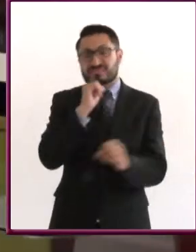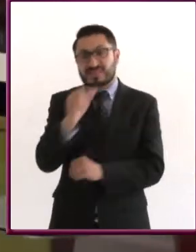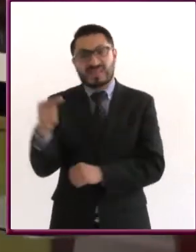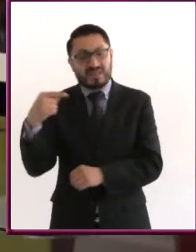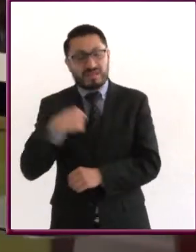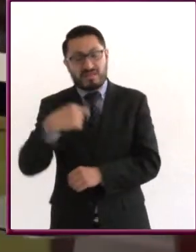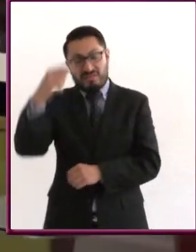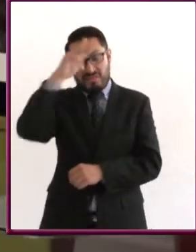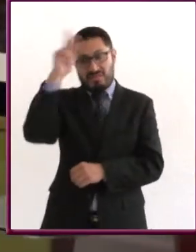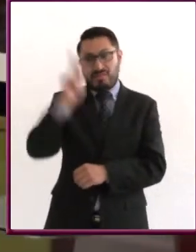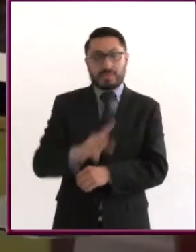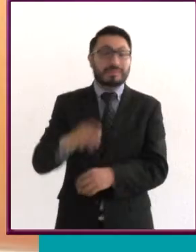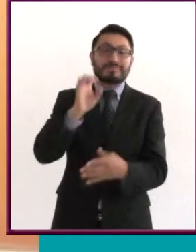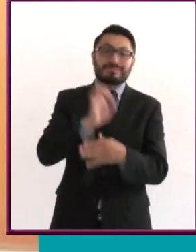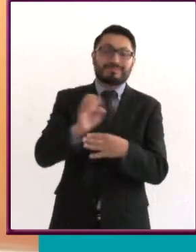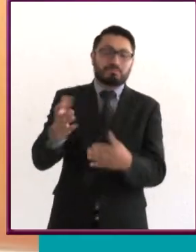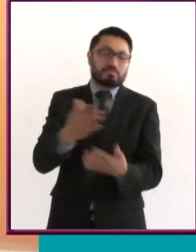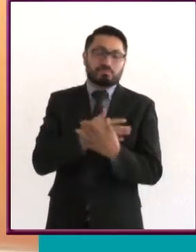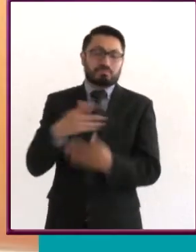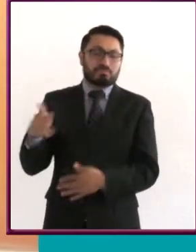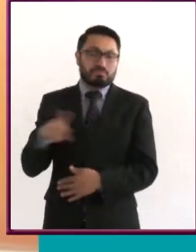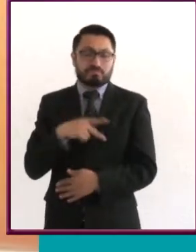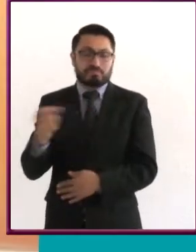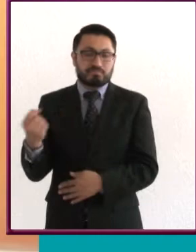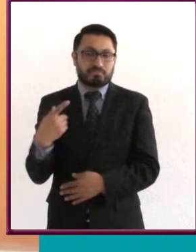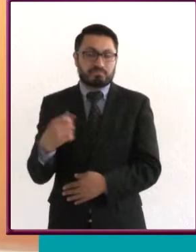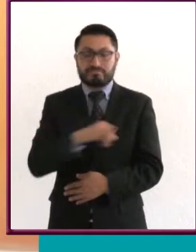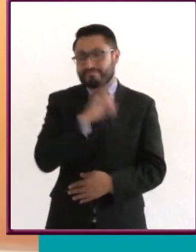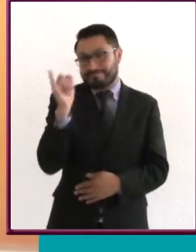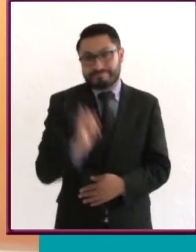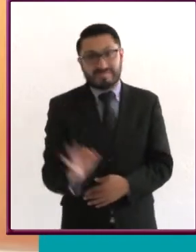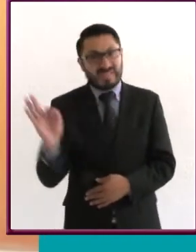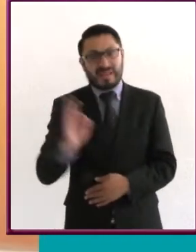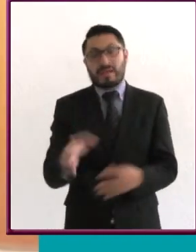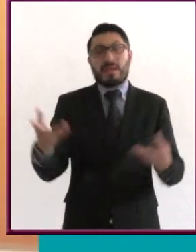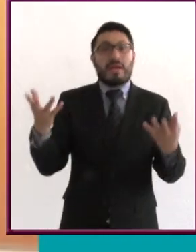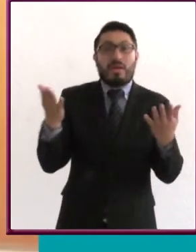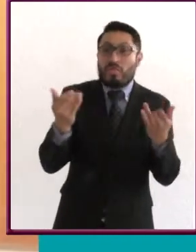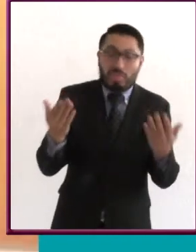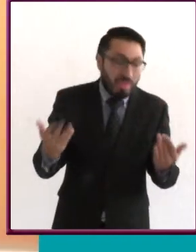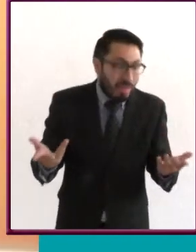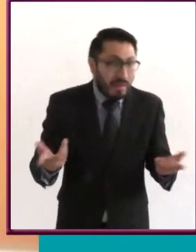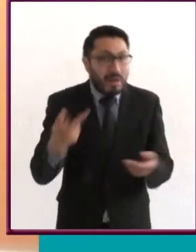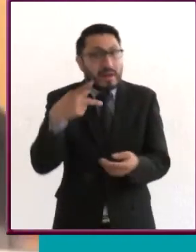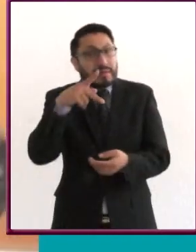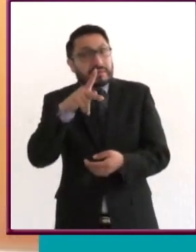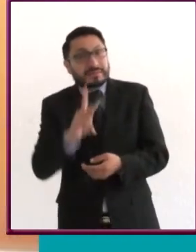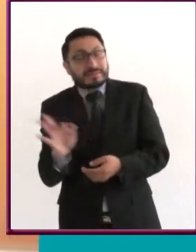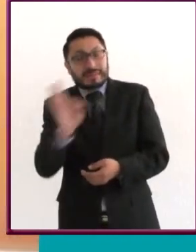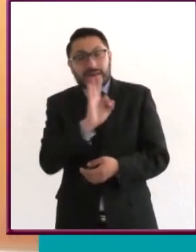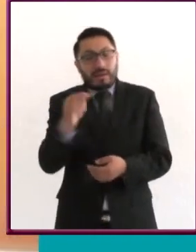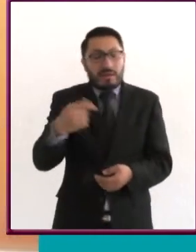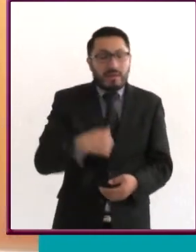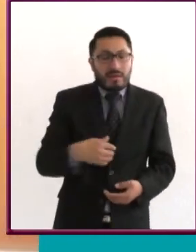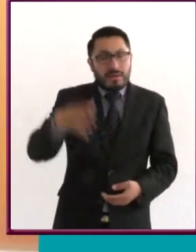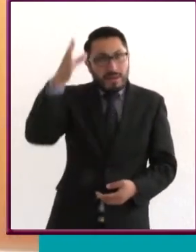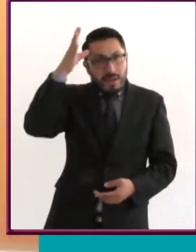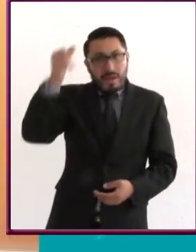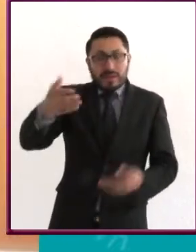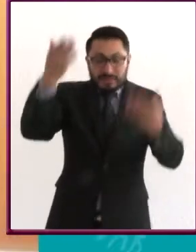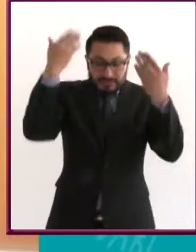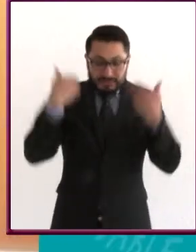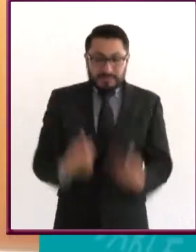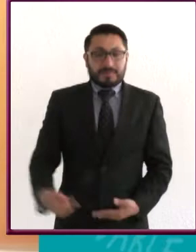no voy a tener amor propio. Lo más probable es que sea casi inexistente. En cambio, si mi autoconcepto es